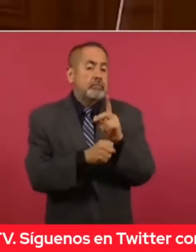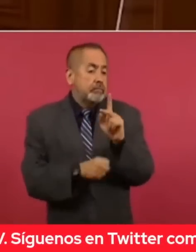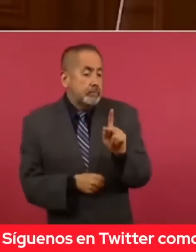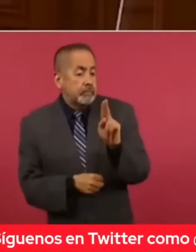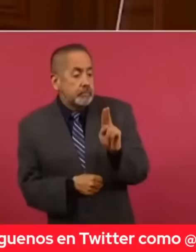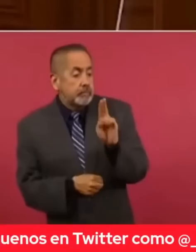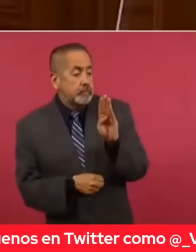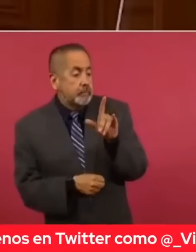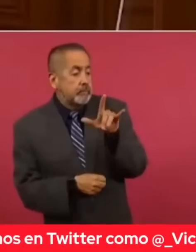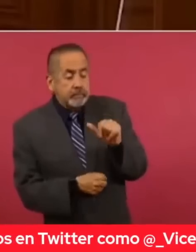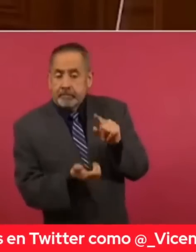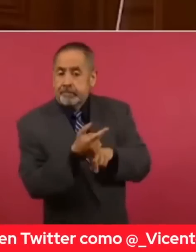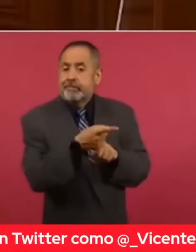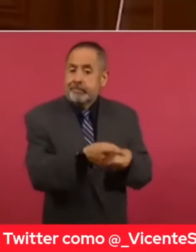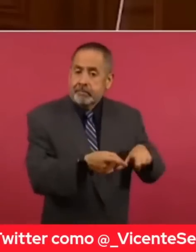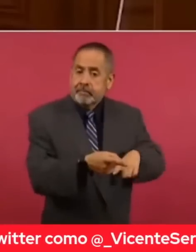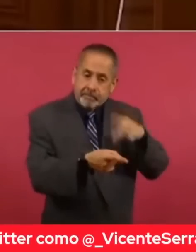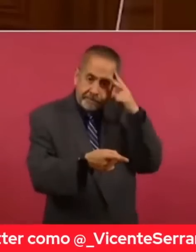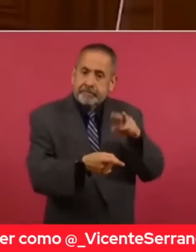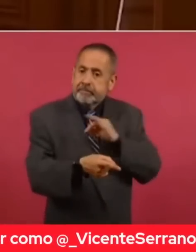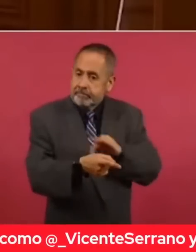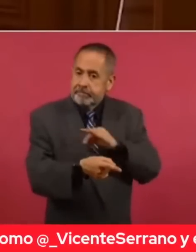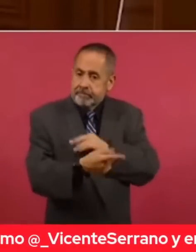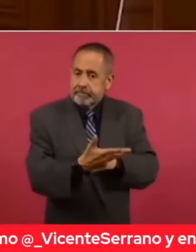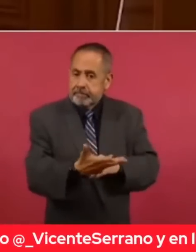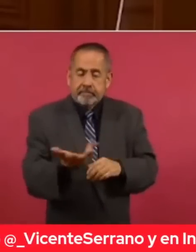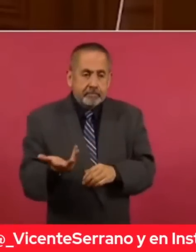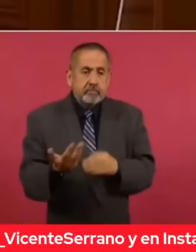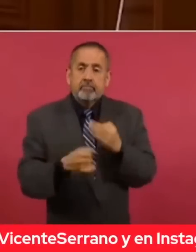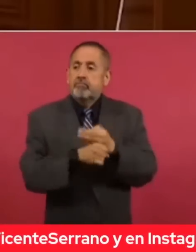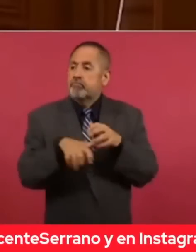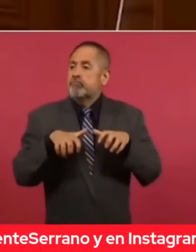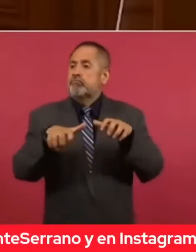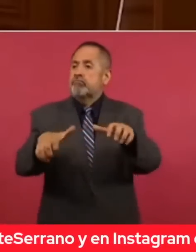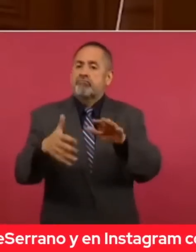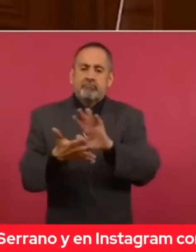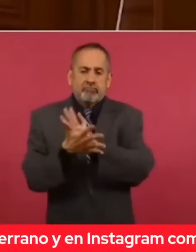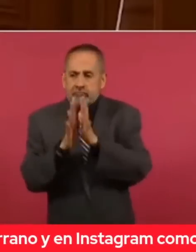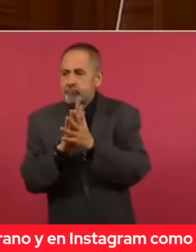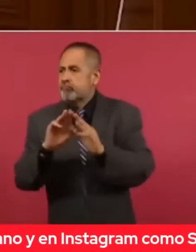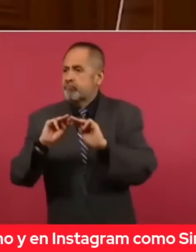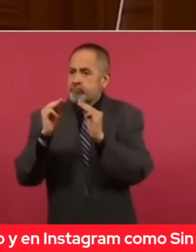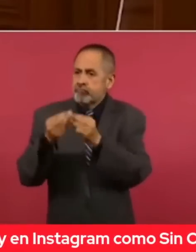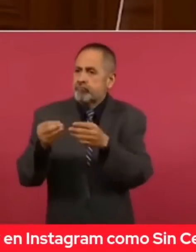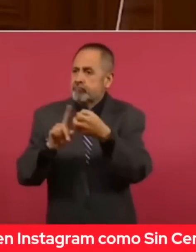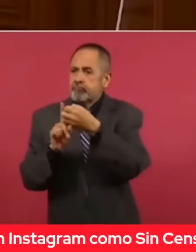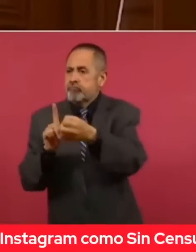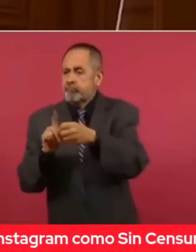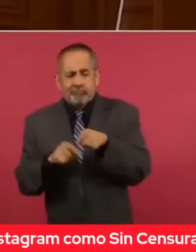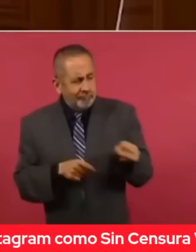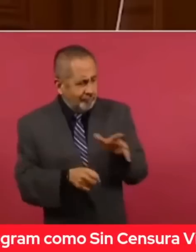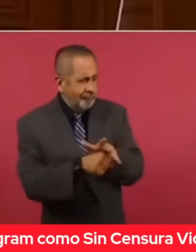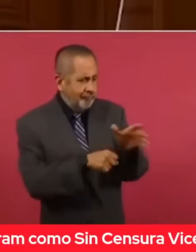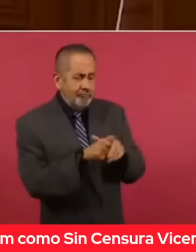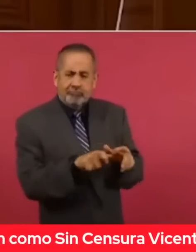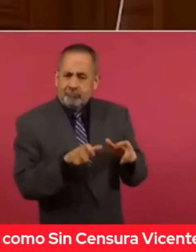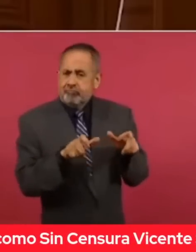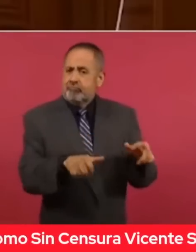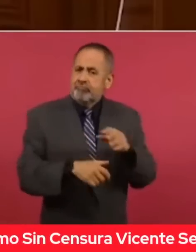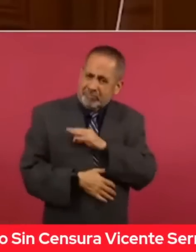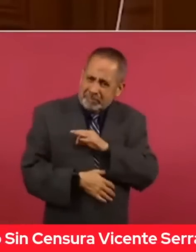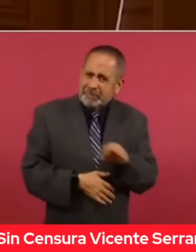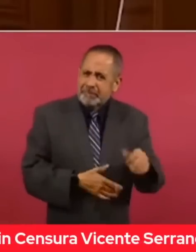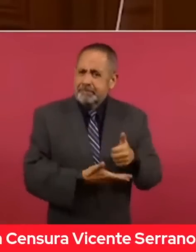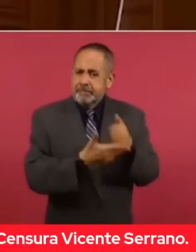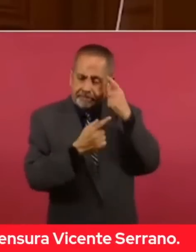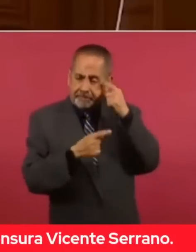que enfrenta el Estado mexicano ante una delincuencia organizada, exacerbada, multiplicada